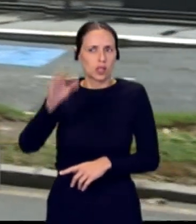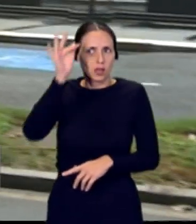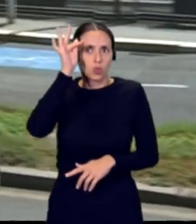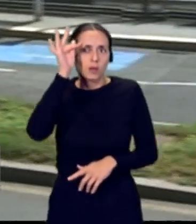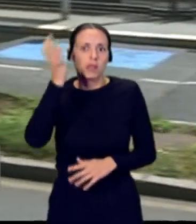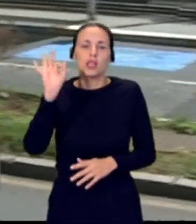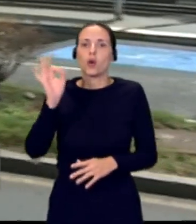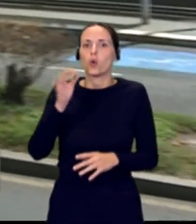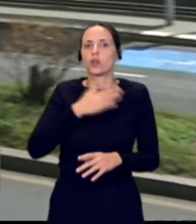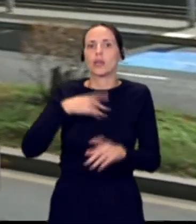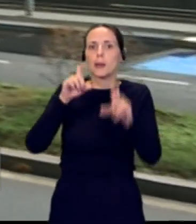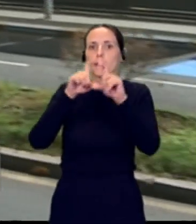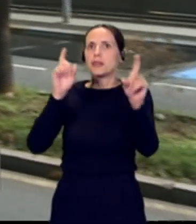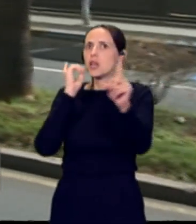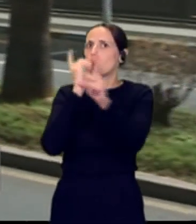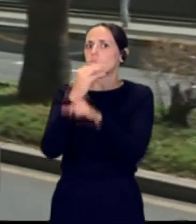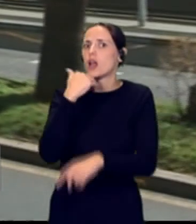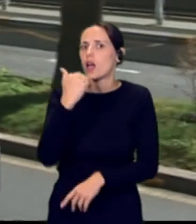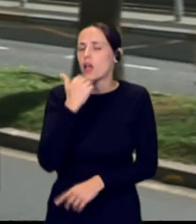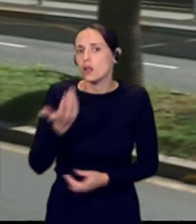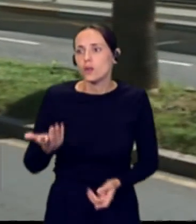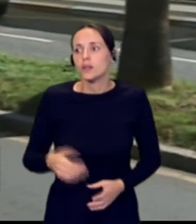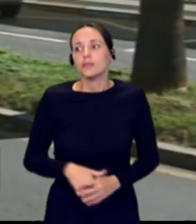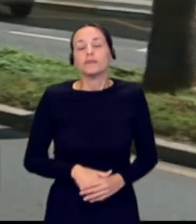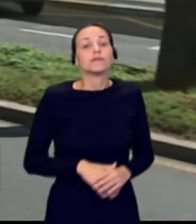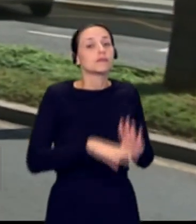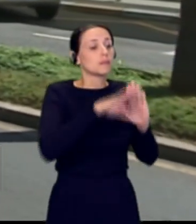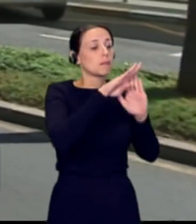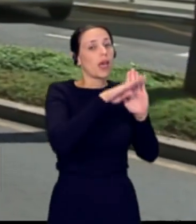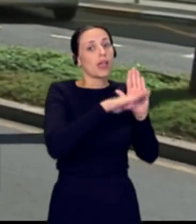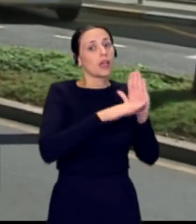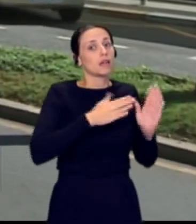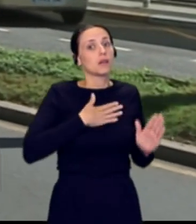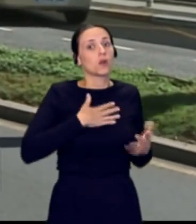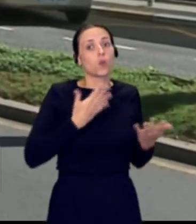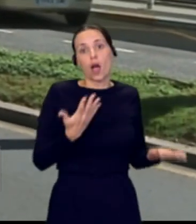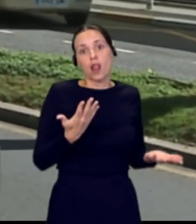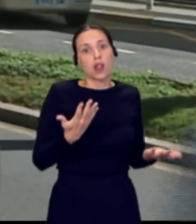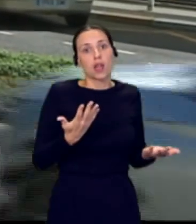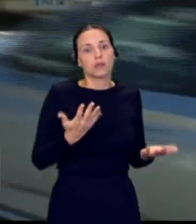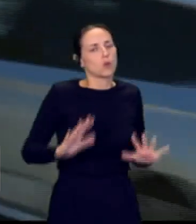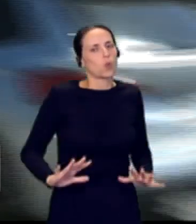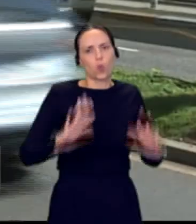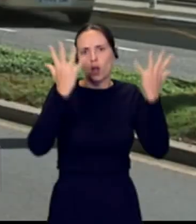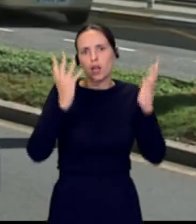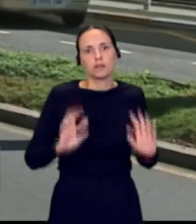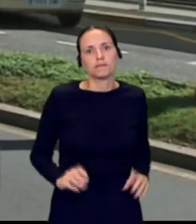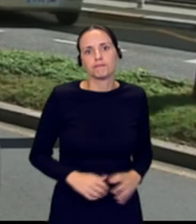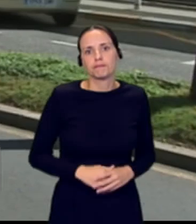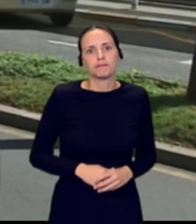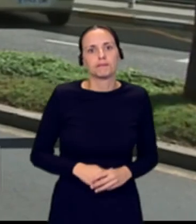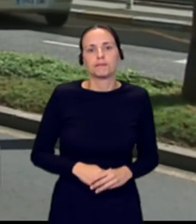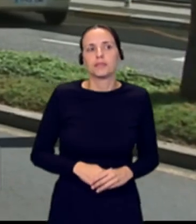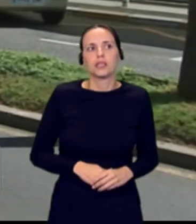contra ello? Bueno, las medidas que vamos a tomar son que nos vamos a ir a la huelga el día